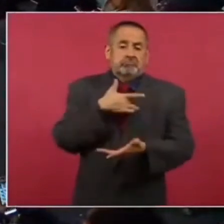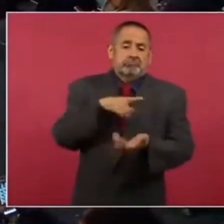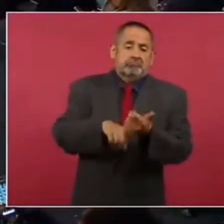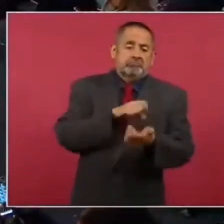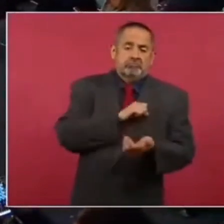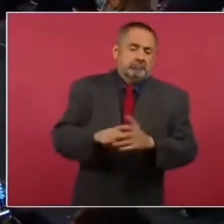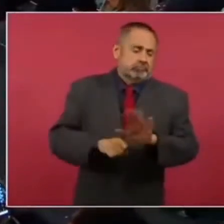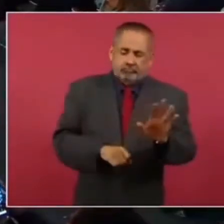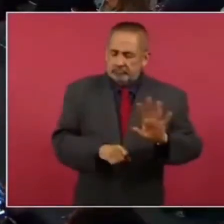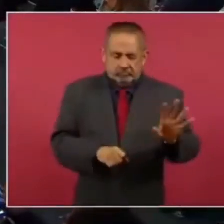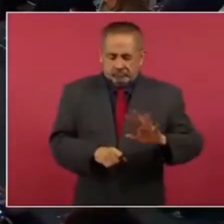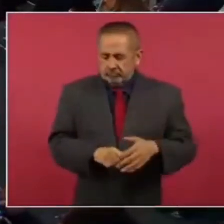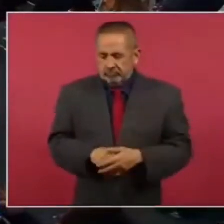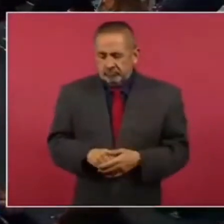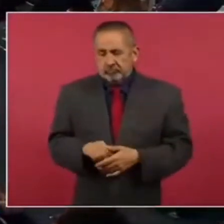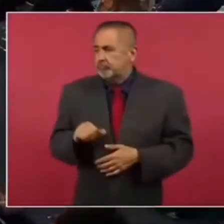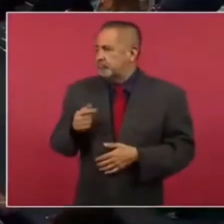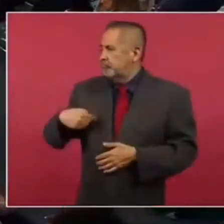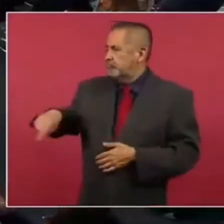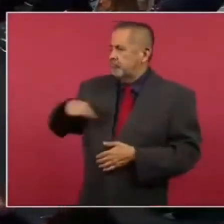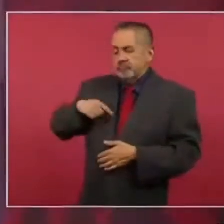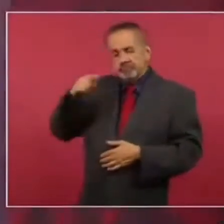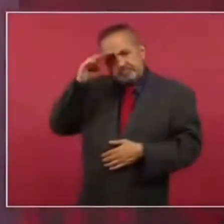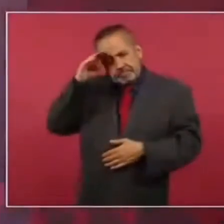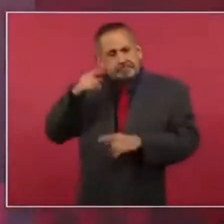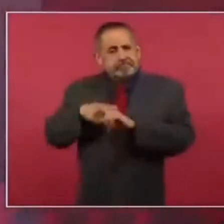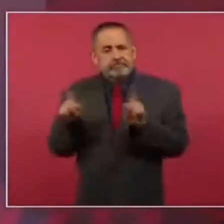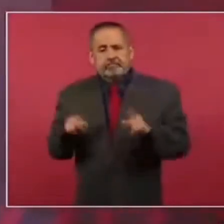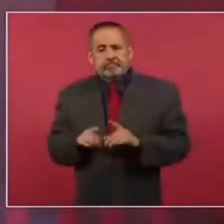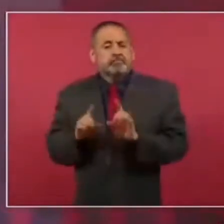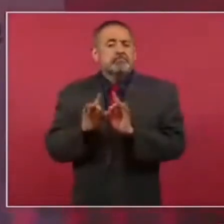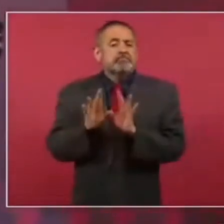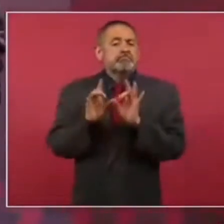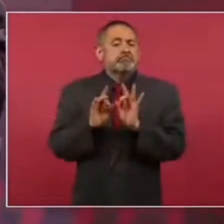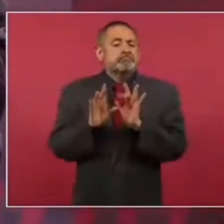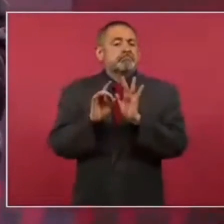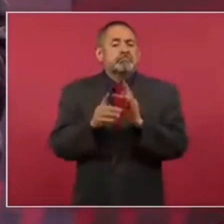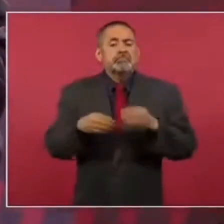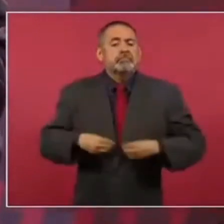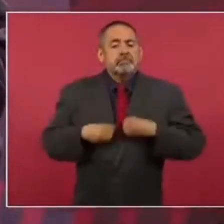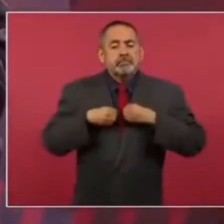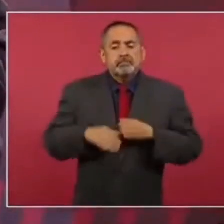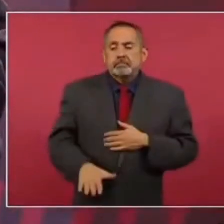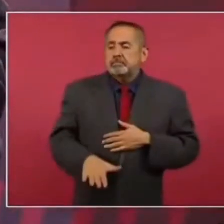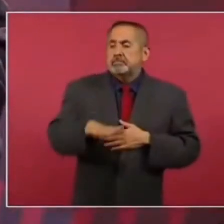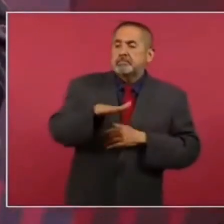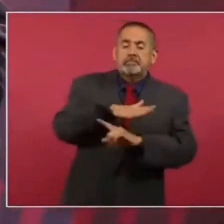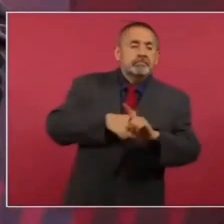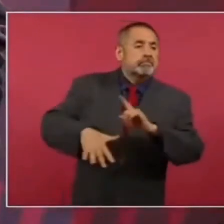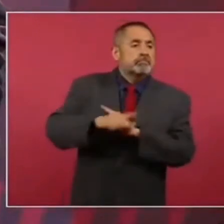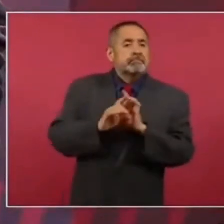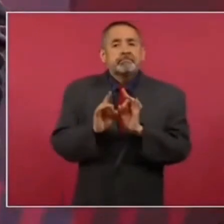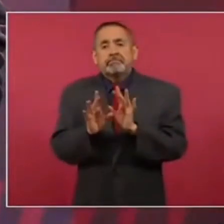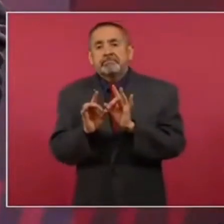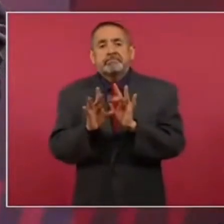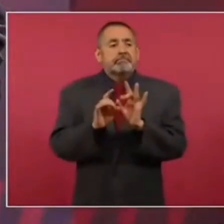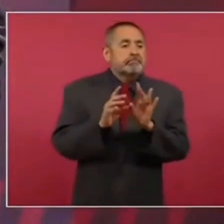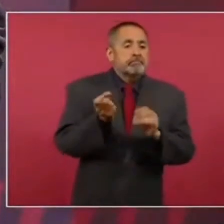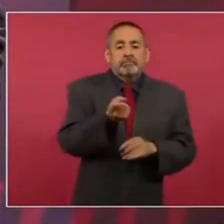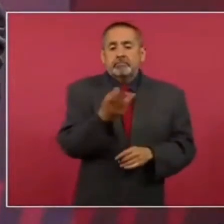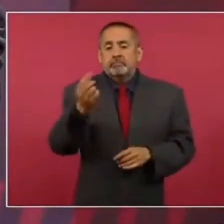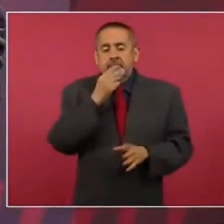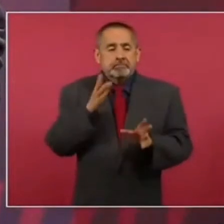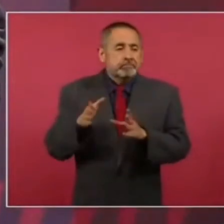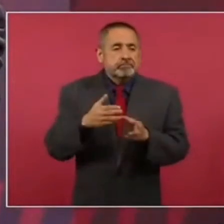Y hay quienes pensamos que son las circunstancias las que llevan algunos a tomar el